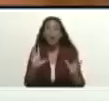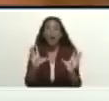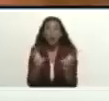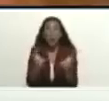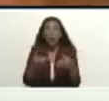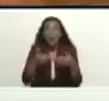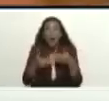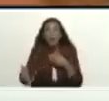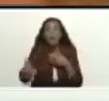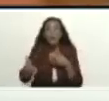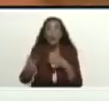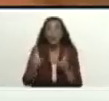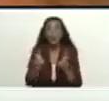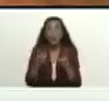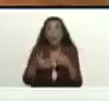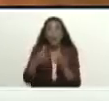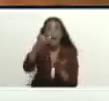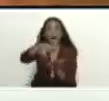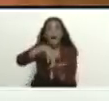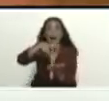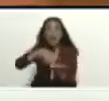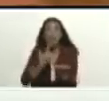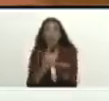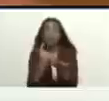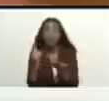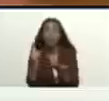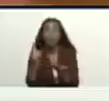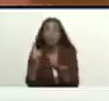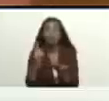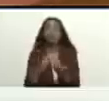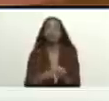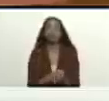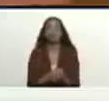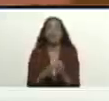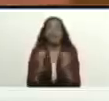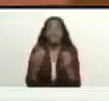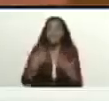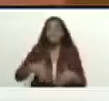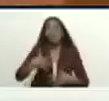nueva etapa de cooperación en la agricultura bastante